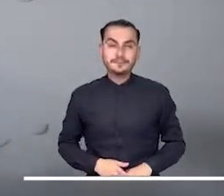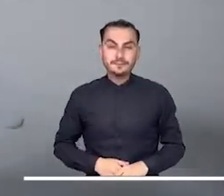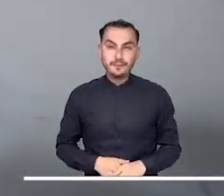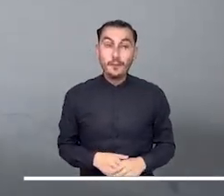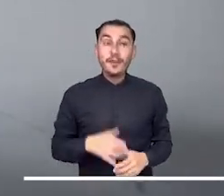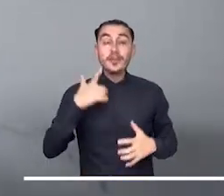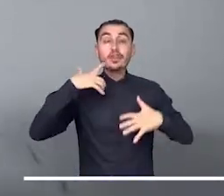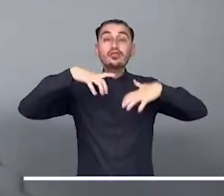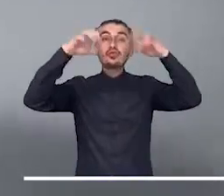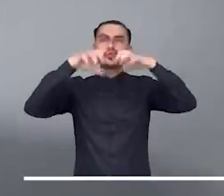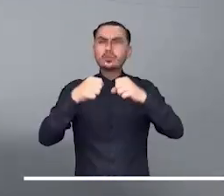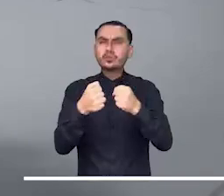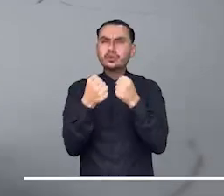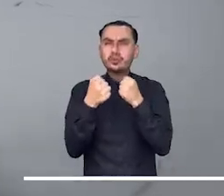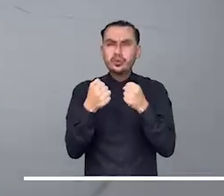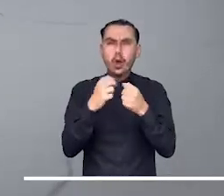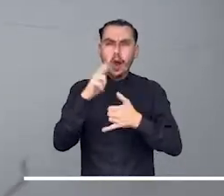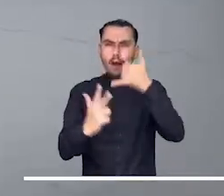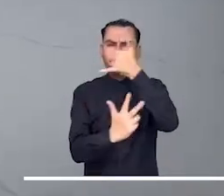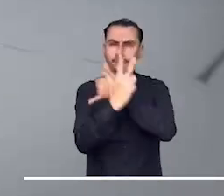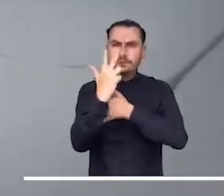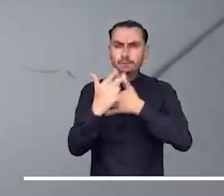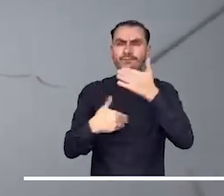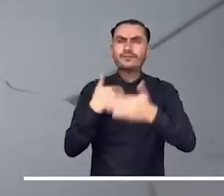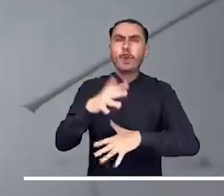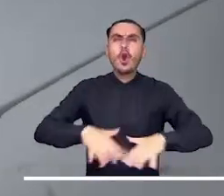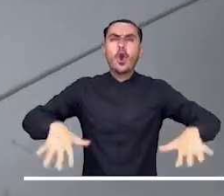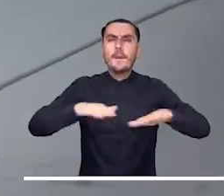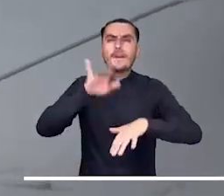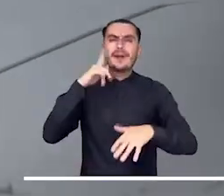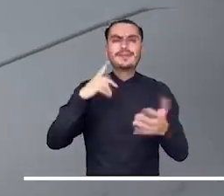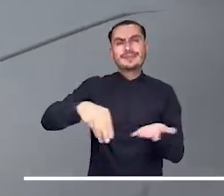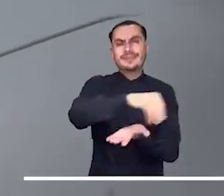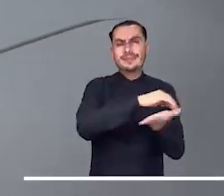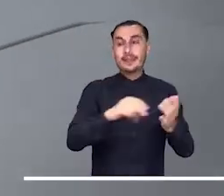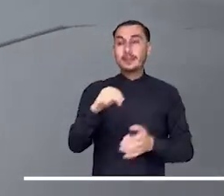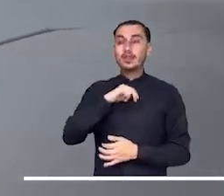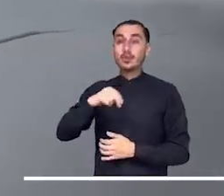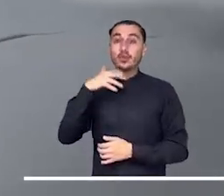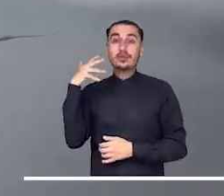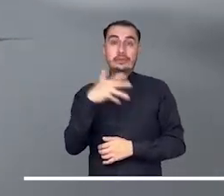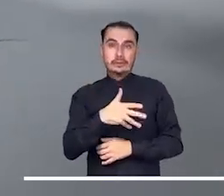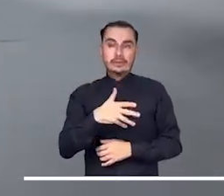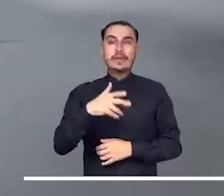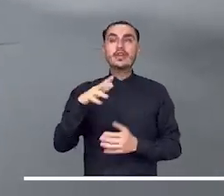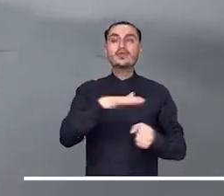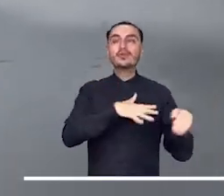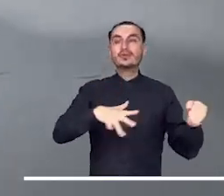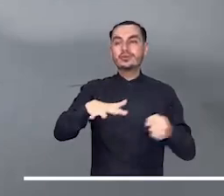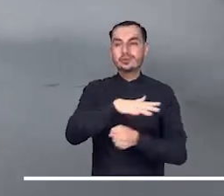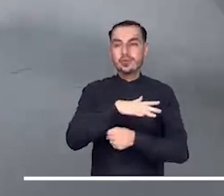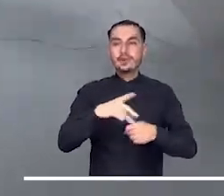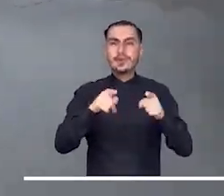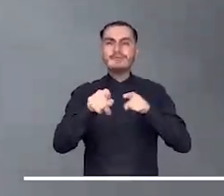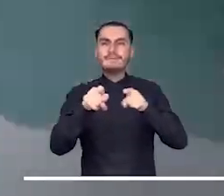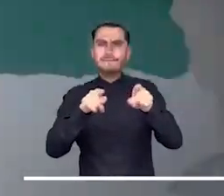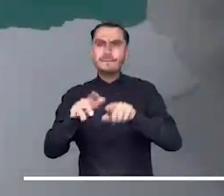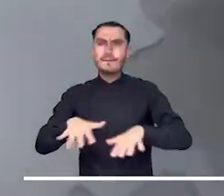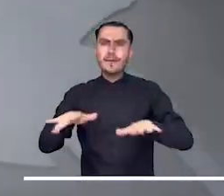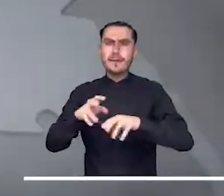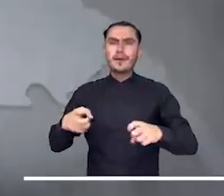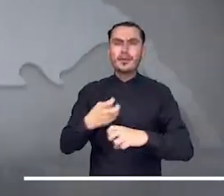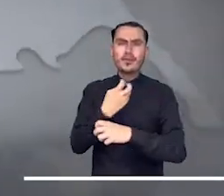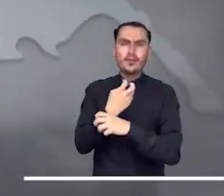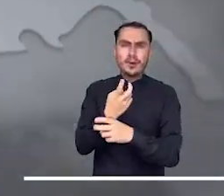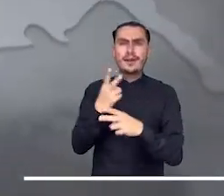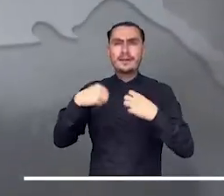intensas de los Andes caerían sobre Santander, norte de Santander, Cundinamarca y zonas de Huila. Meta